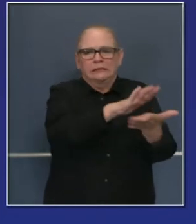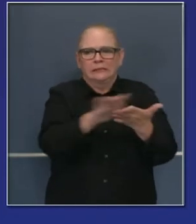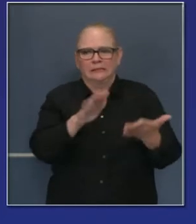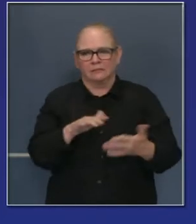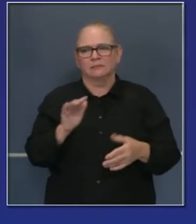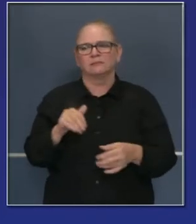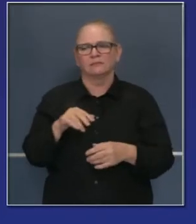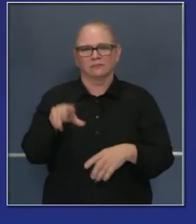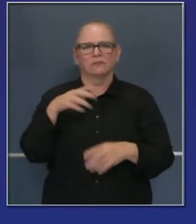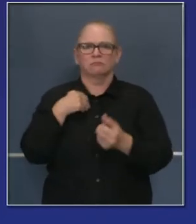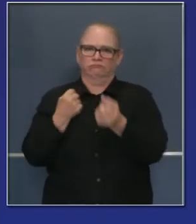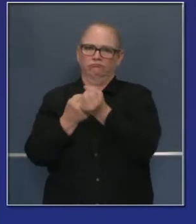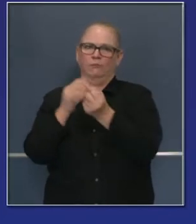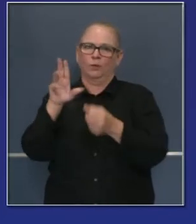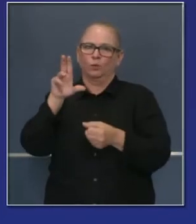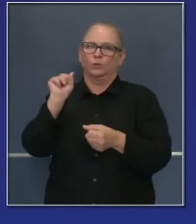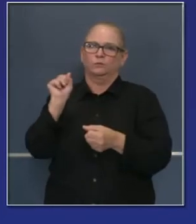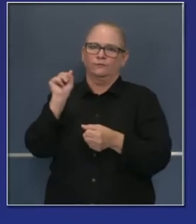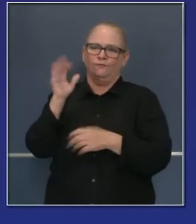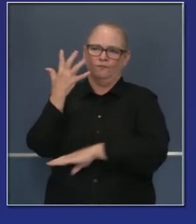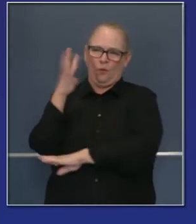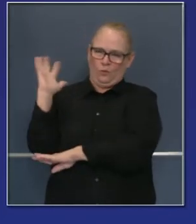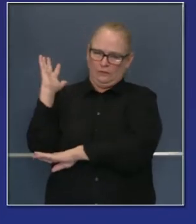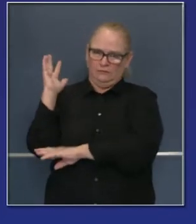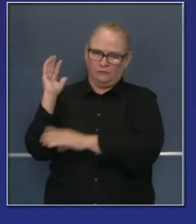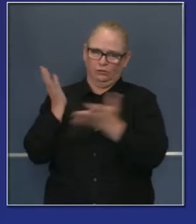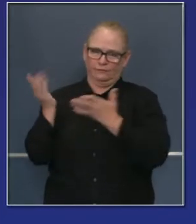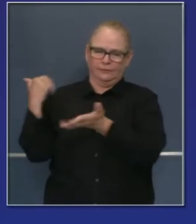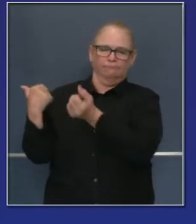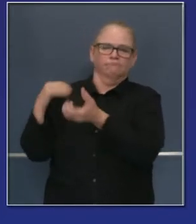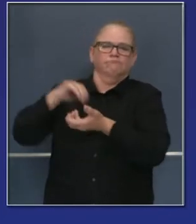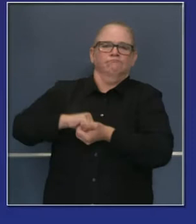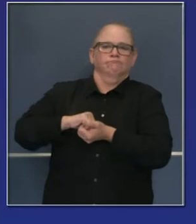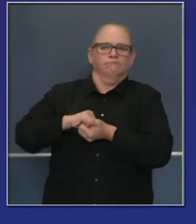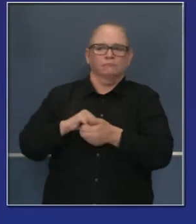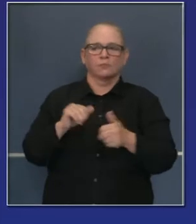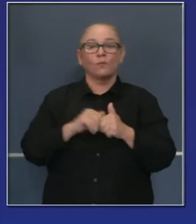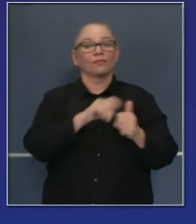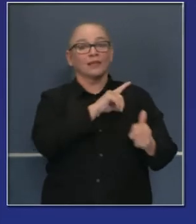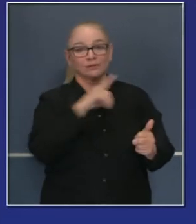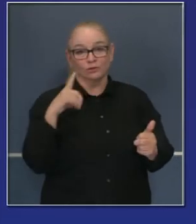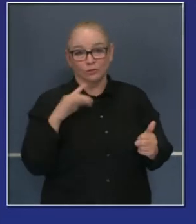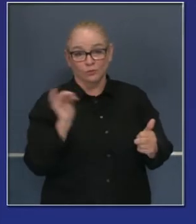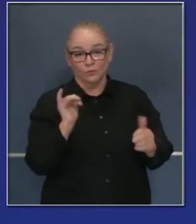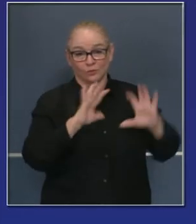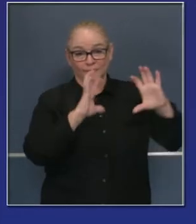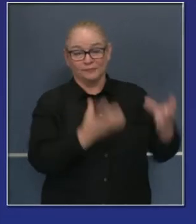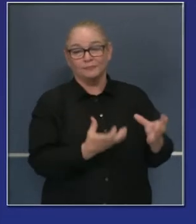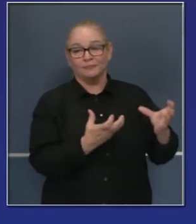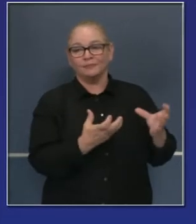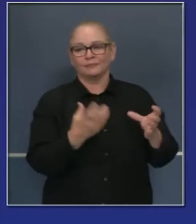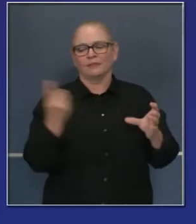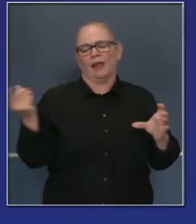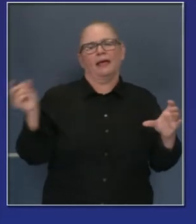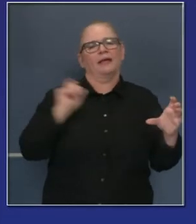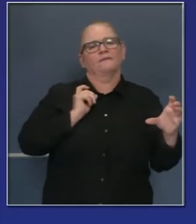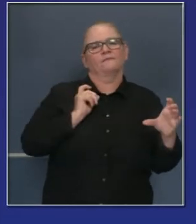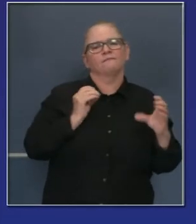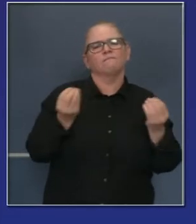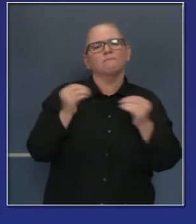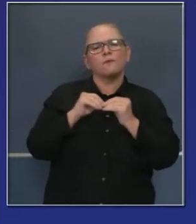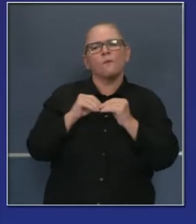que estamos haciendo con el servicio forestal de los Estados Unidos y también con la legislatura de California. Otra ayuda